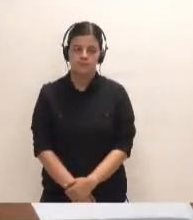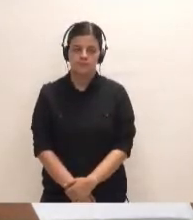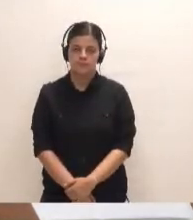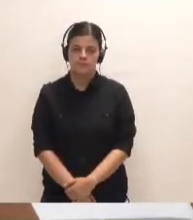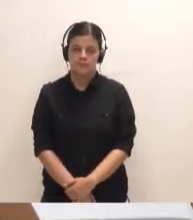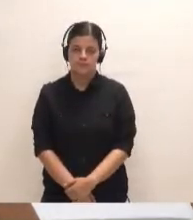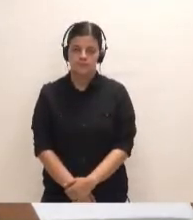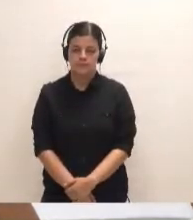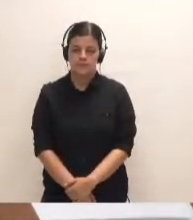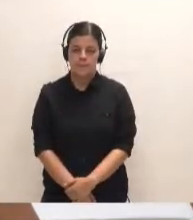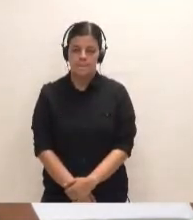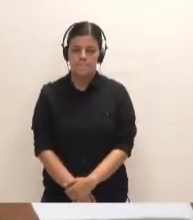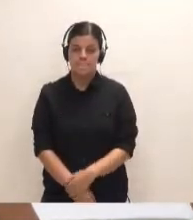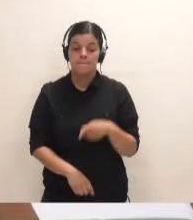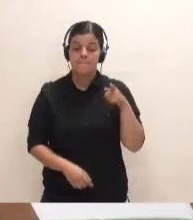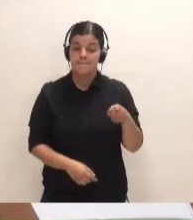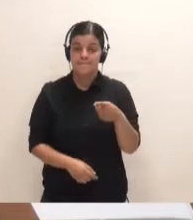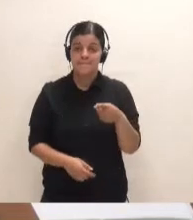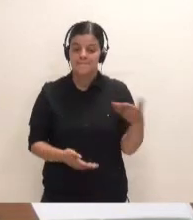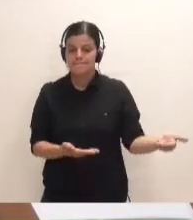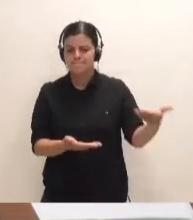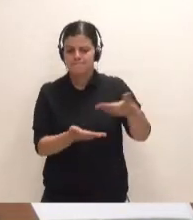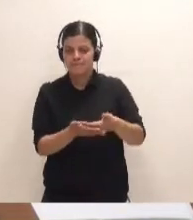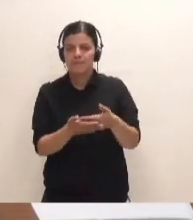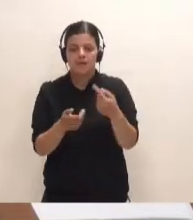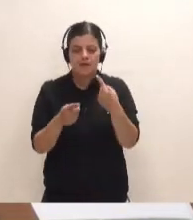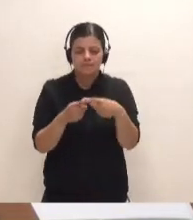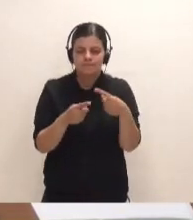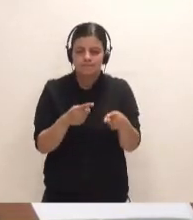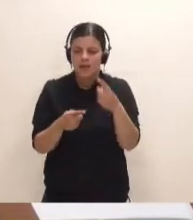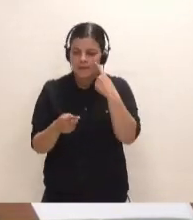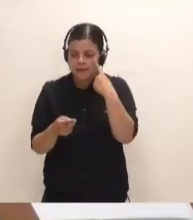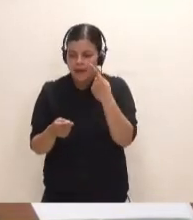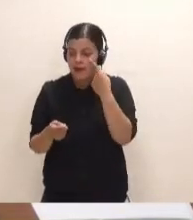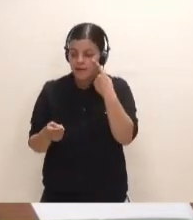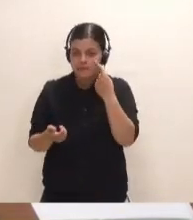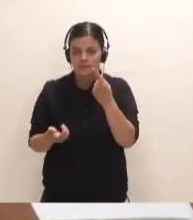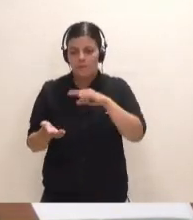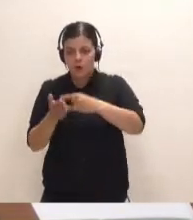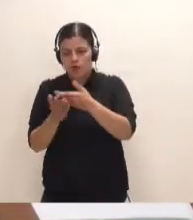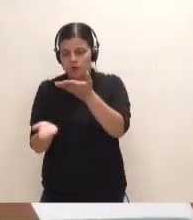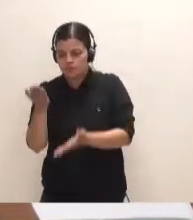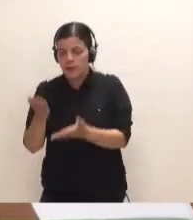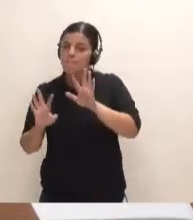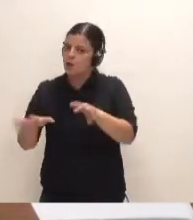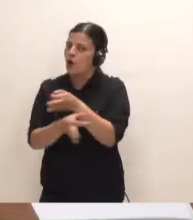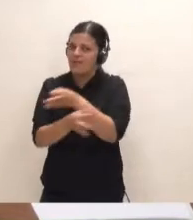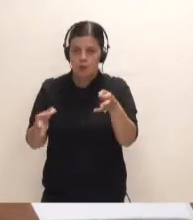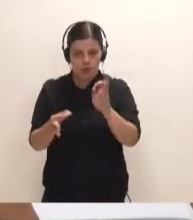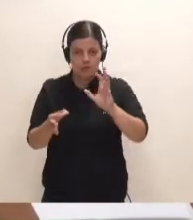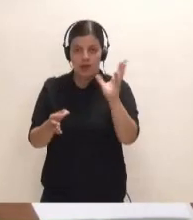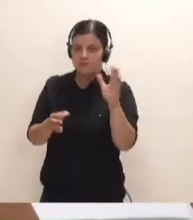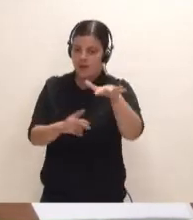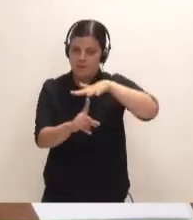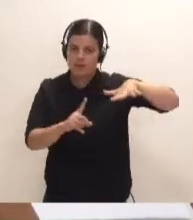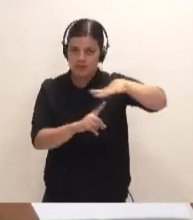en la que se plantean, fundamentalmente, realizar un examen de alternativas del proyecto que resulten ambientalmente más adecuadas, que sean